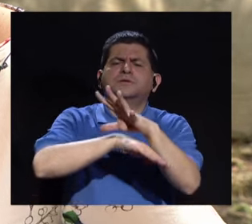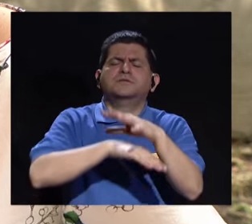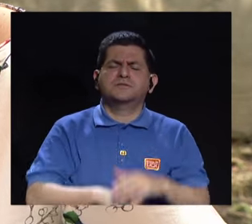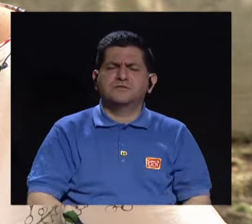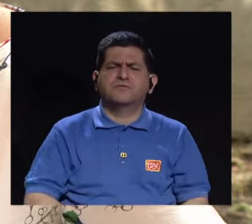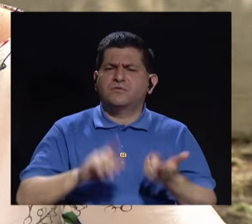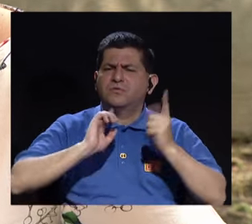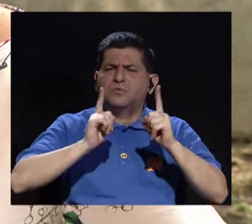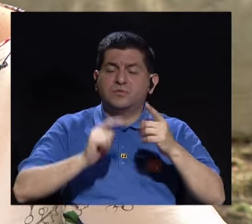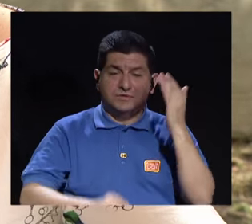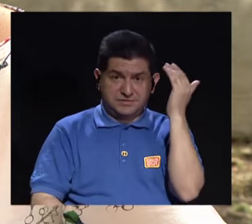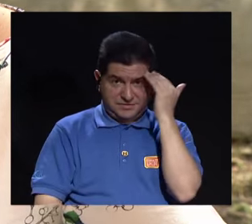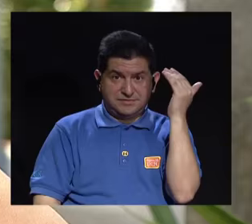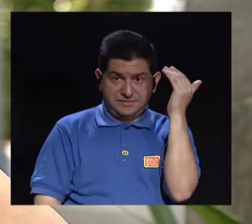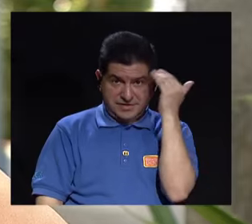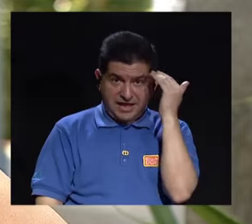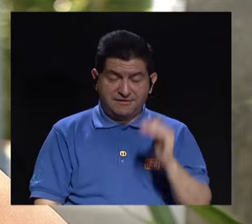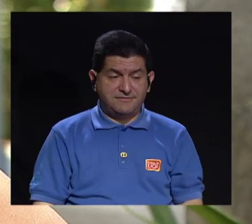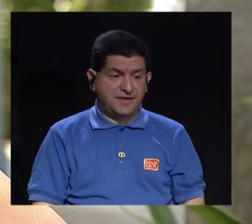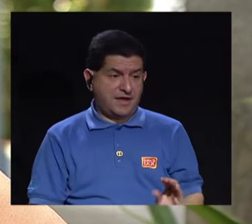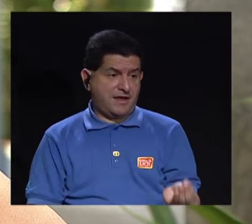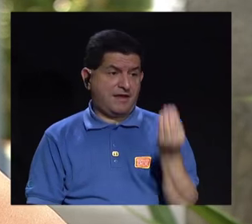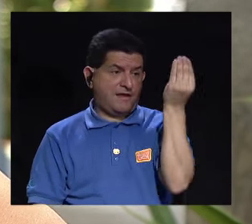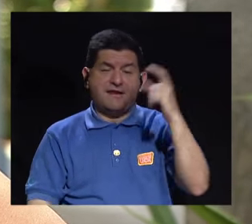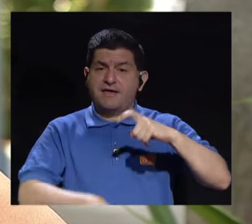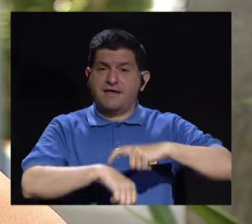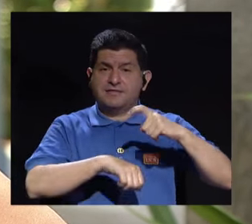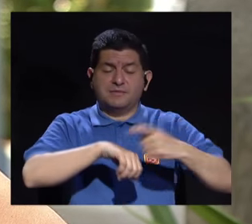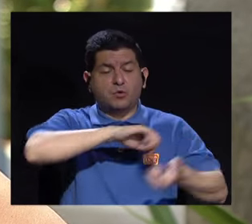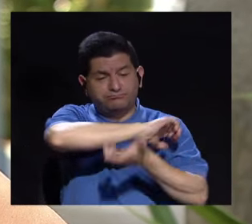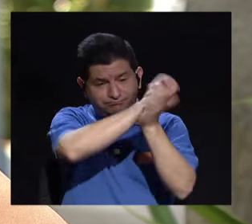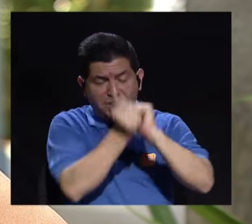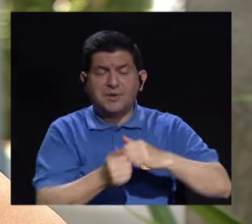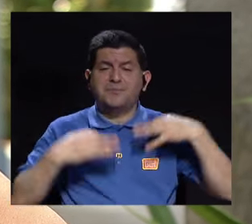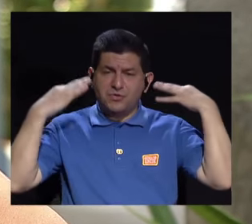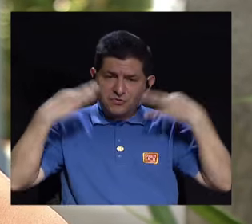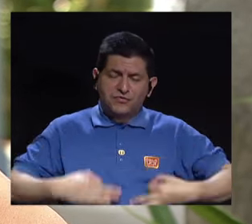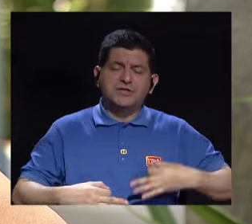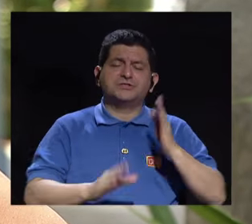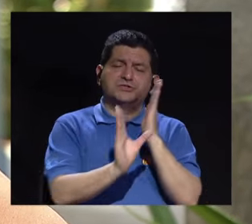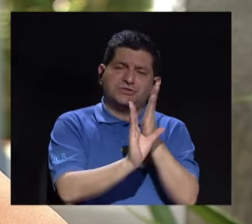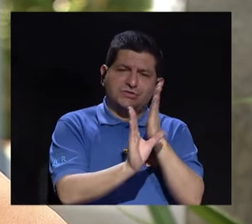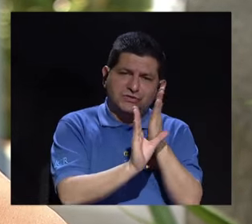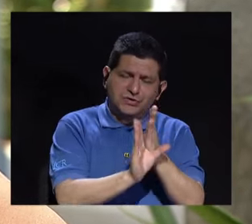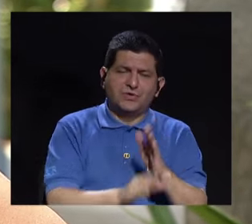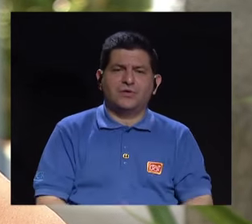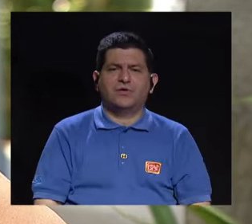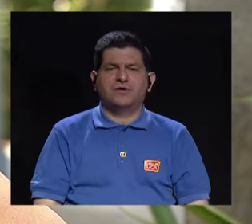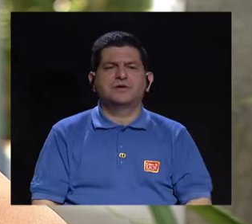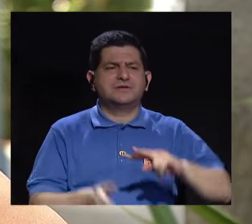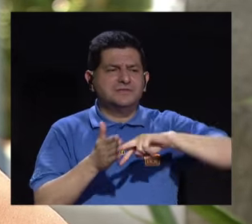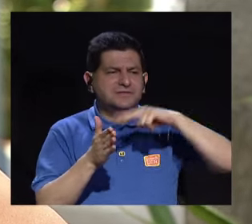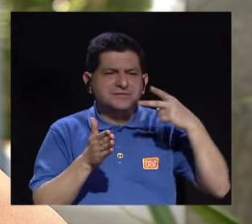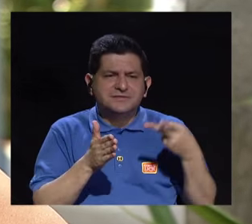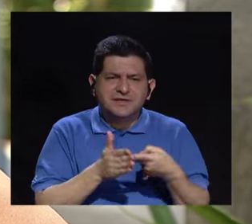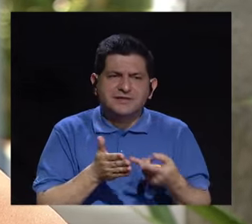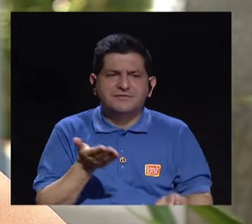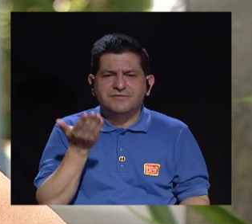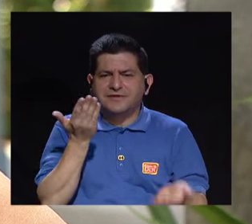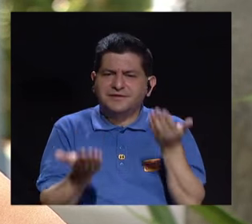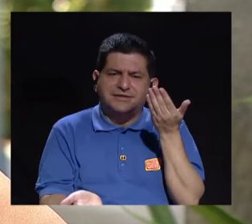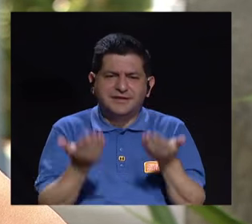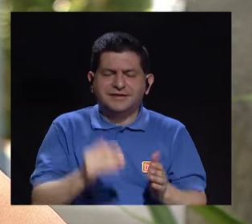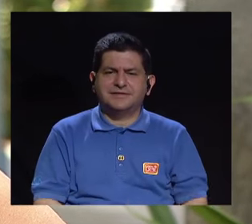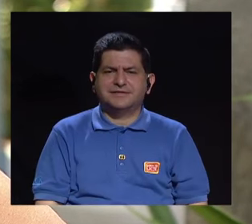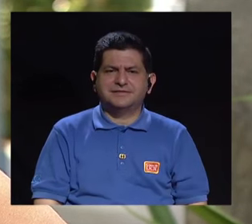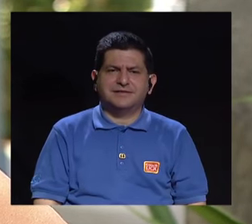que sea más vulnerable? Bueno, sabemos que la adolescencia es una etapa de muchos cambios físicos, psicológicos, definición de a veces